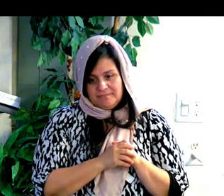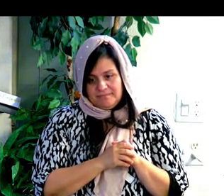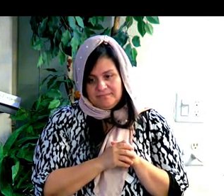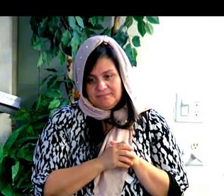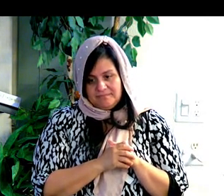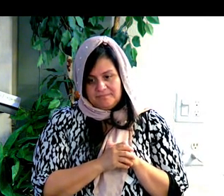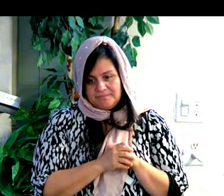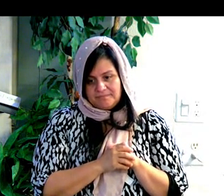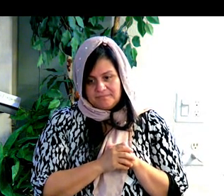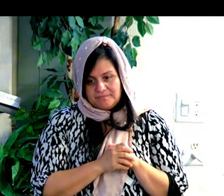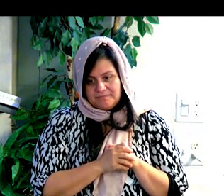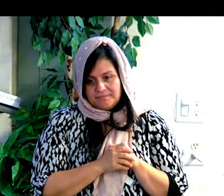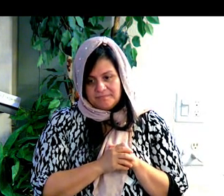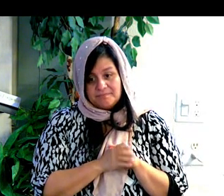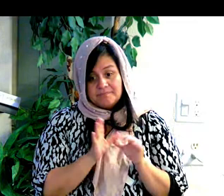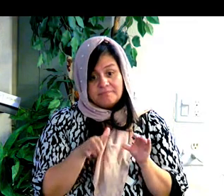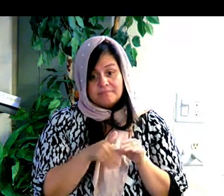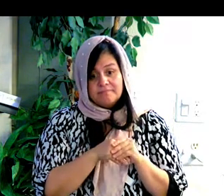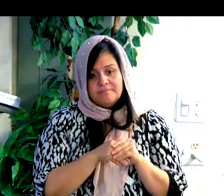y se casan.